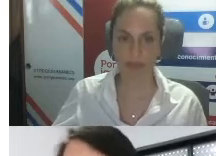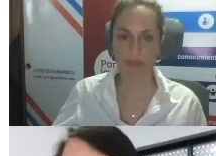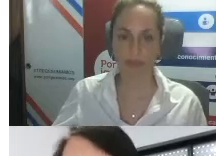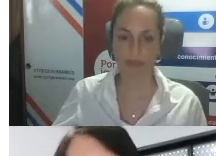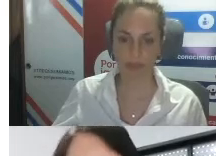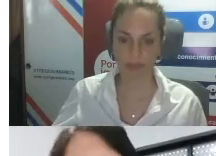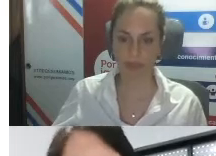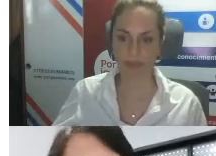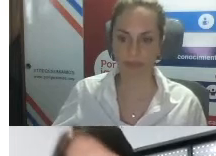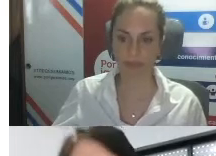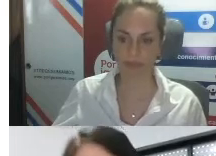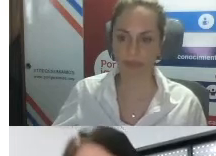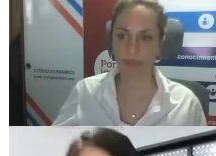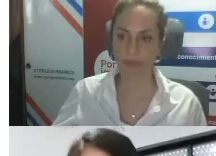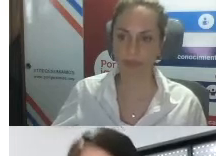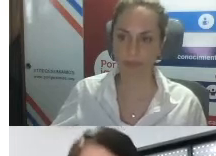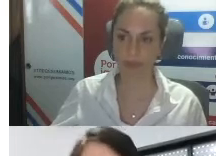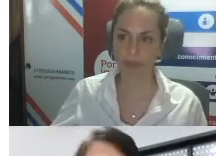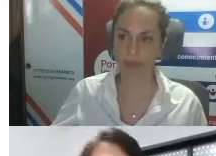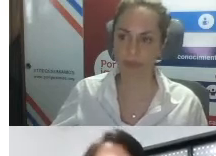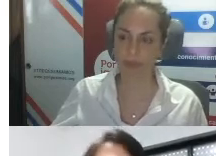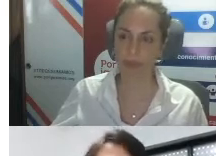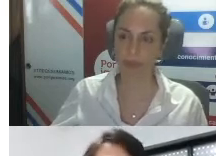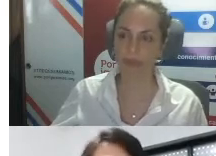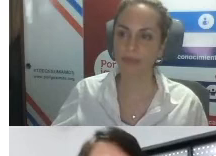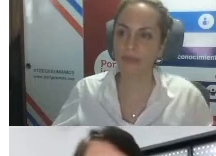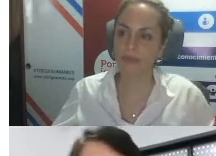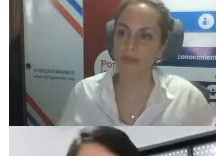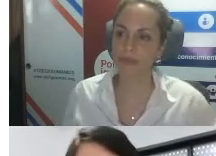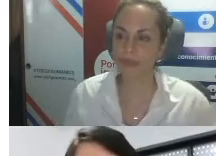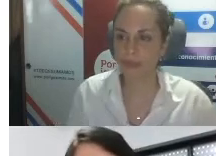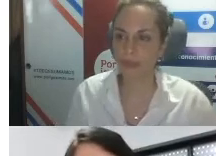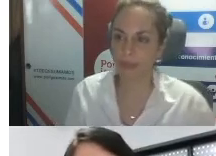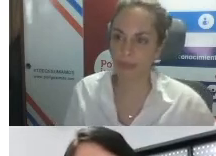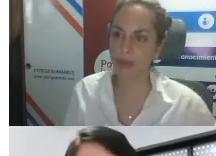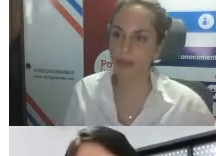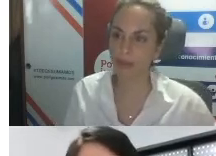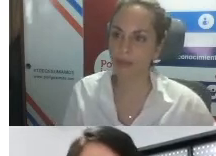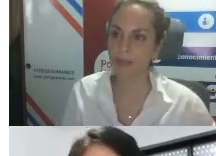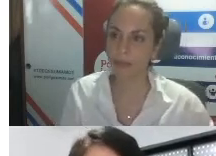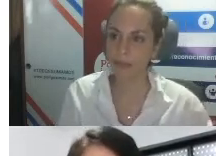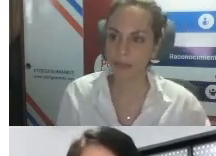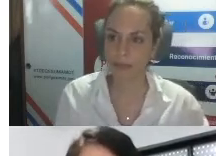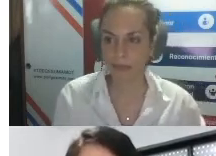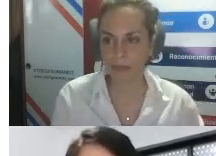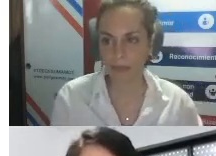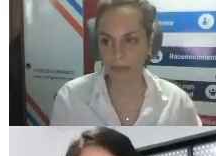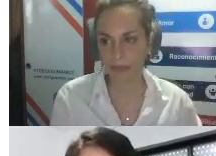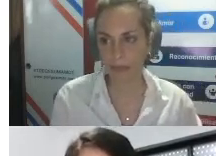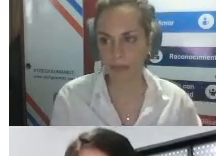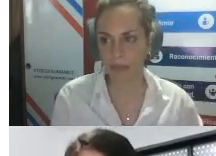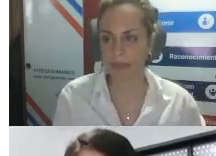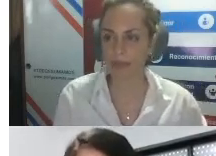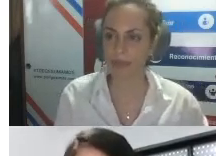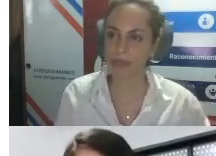digamos sino es una guía bueno al proceso y como hablamos sobre el empoderamiento del presidente de la población local entonces